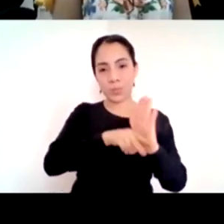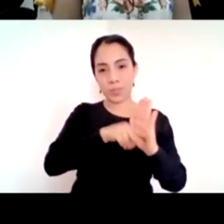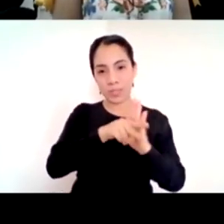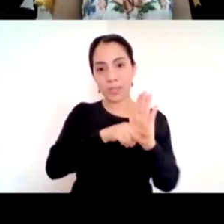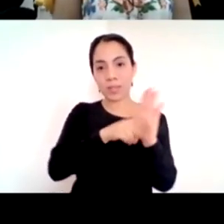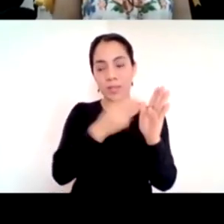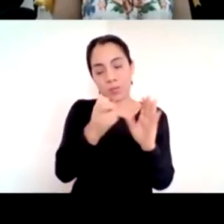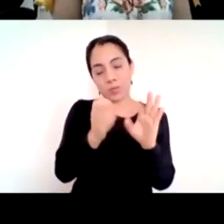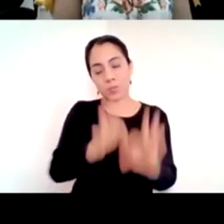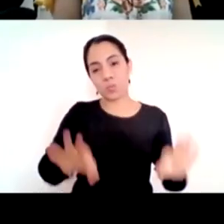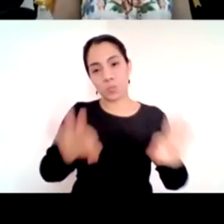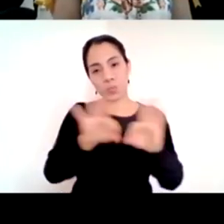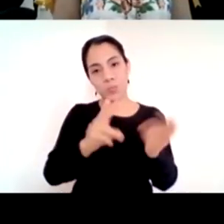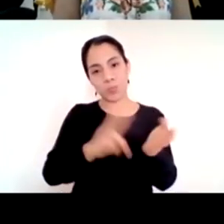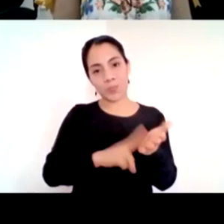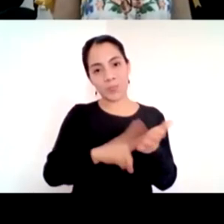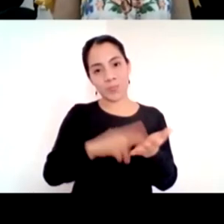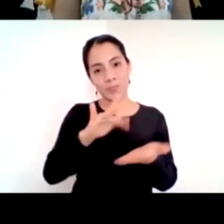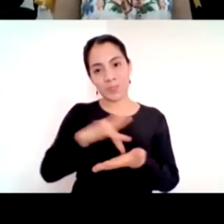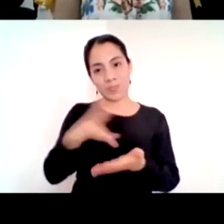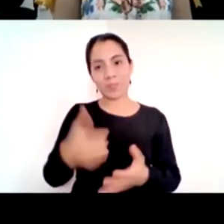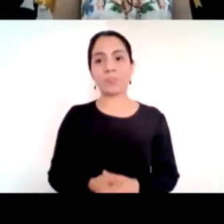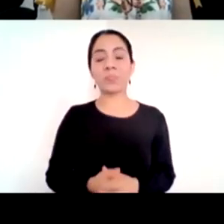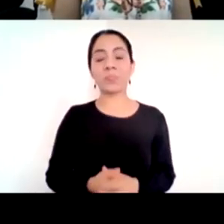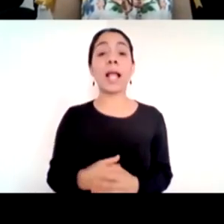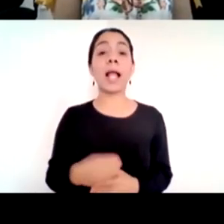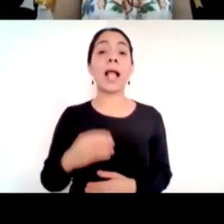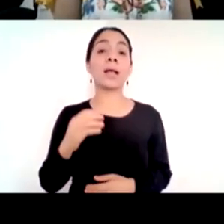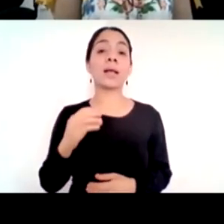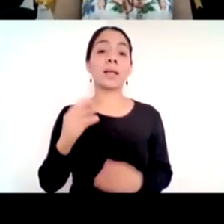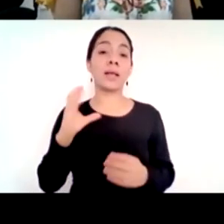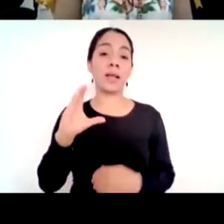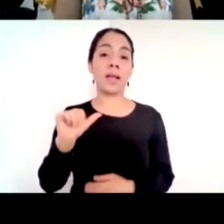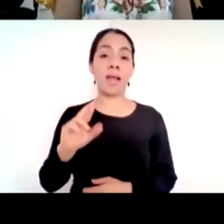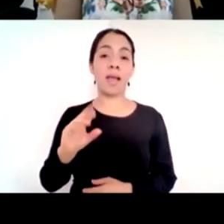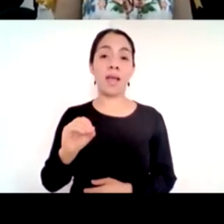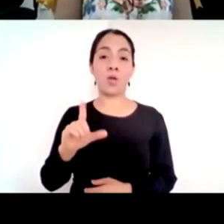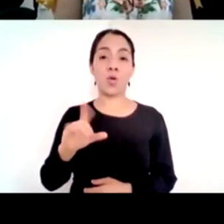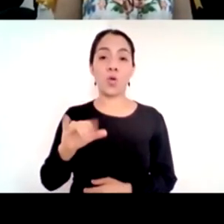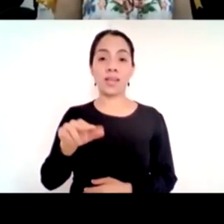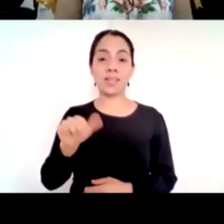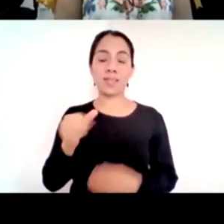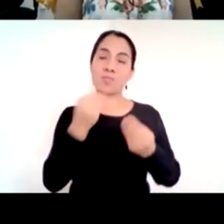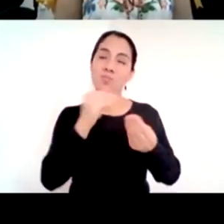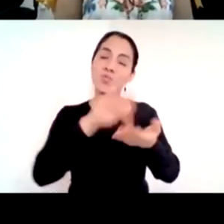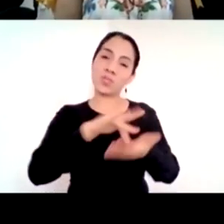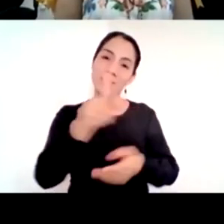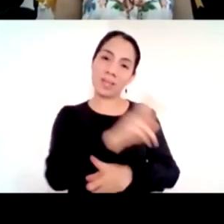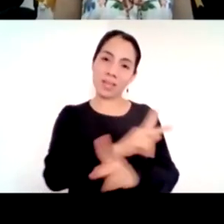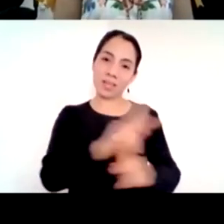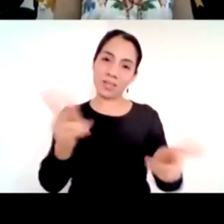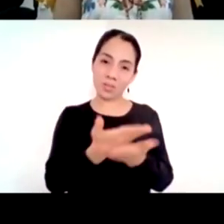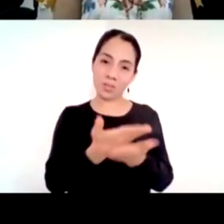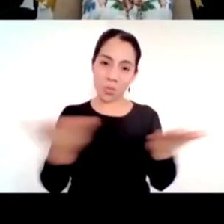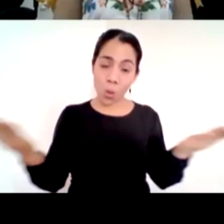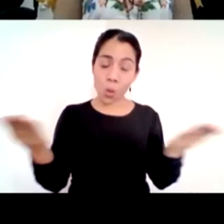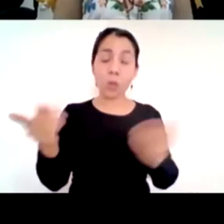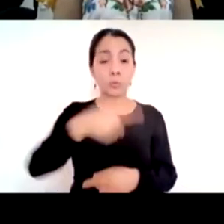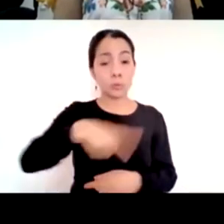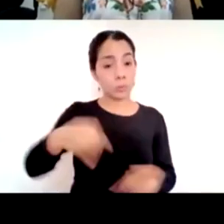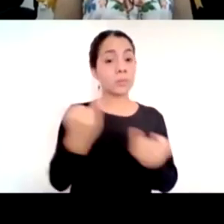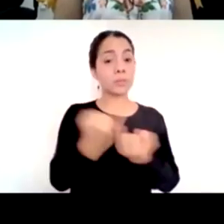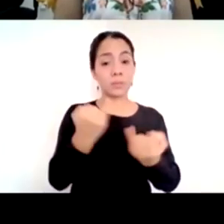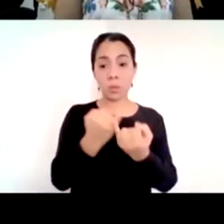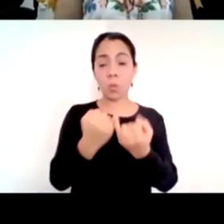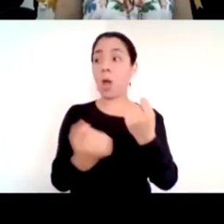pues gracias a todos muchísimas gracias por compartir por responder a las dudas de tantos que se conectaron a través